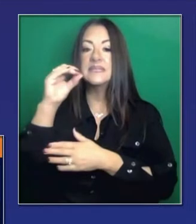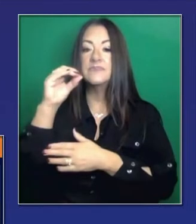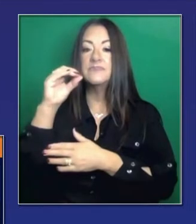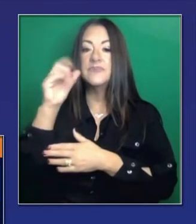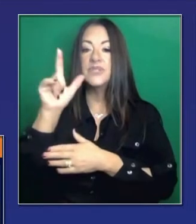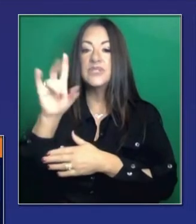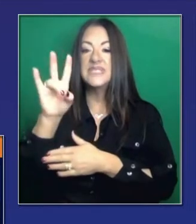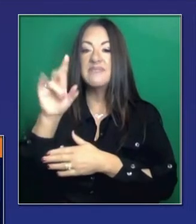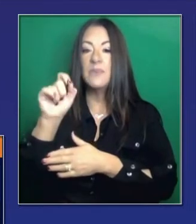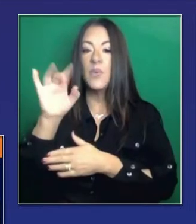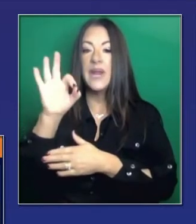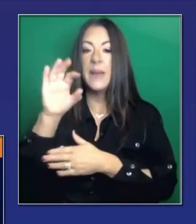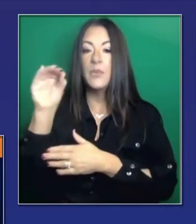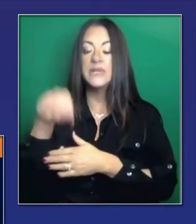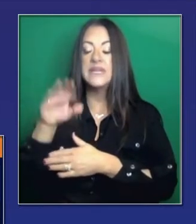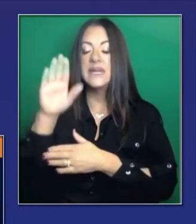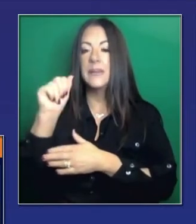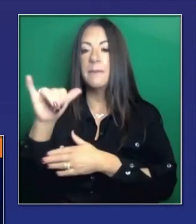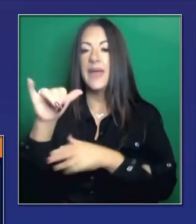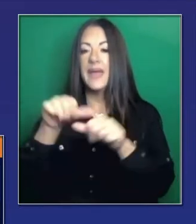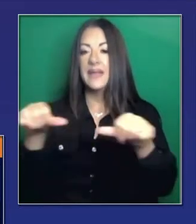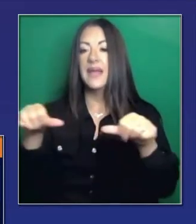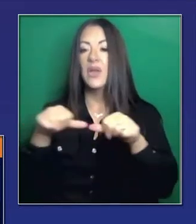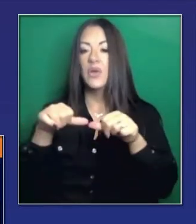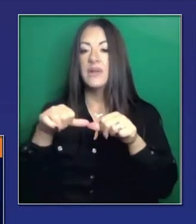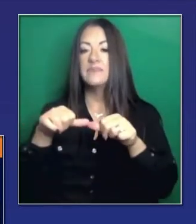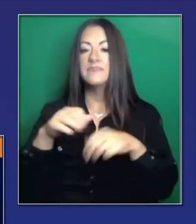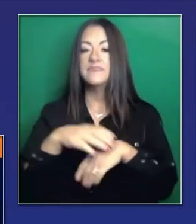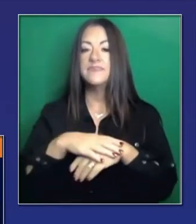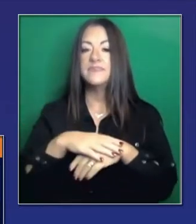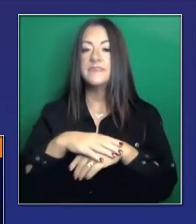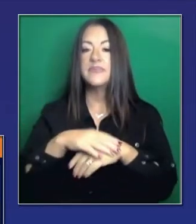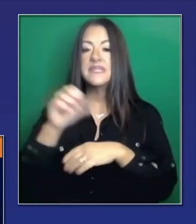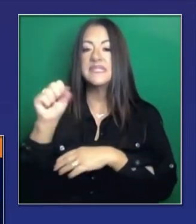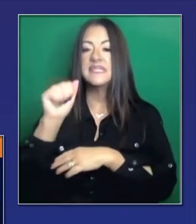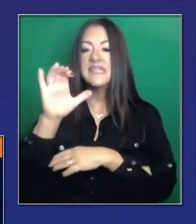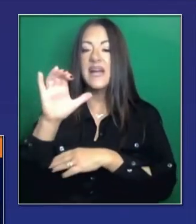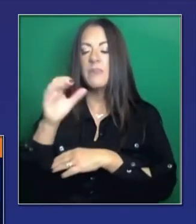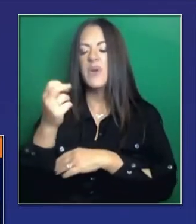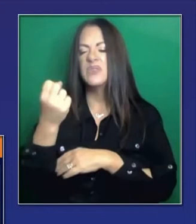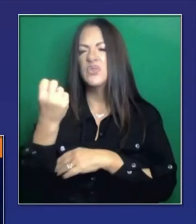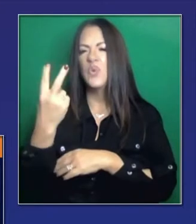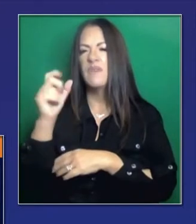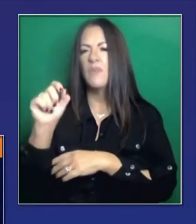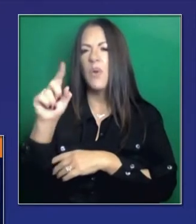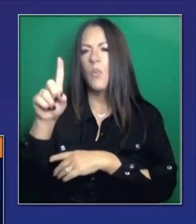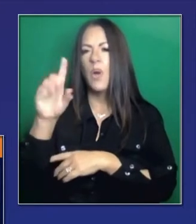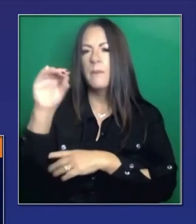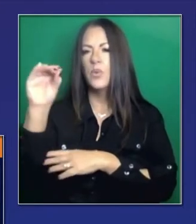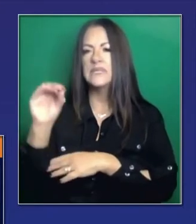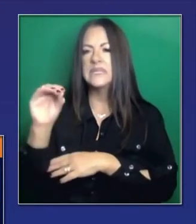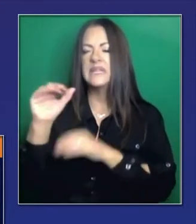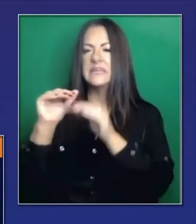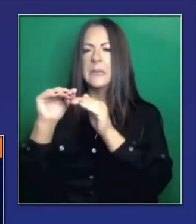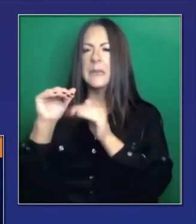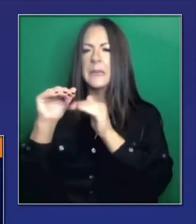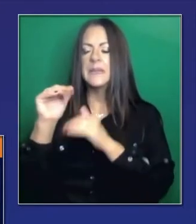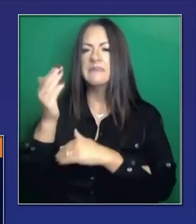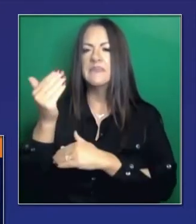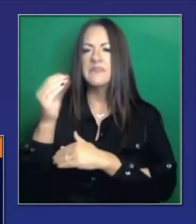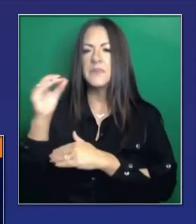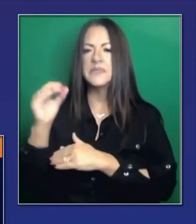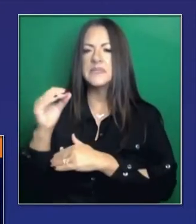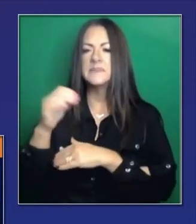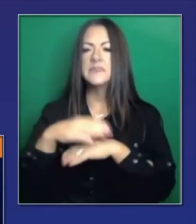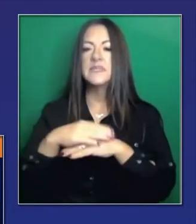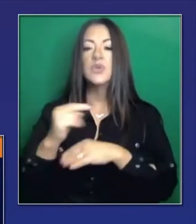En el área de Sacramento, 12.1 por ciento. Poco más de 7 por ciento, por debajo del 7 por ciento. Ahora 12.1.